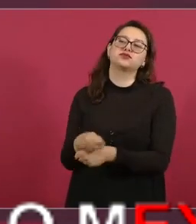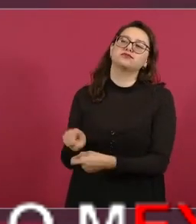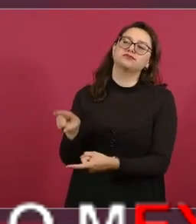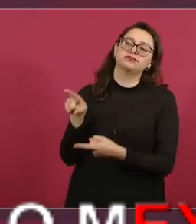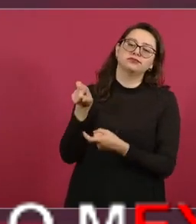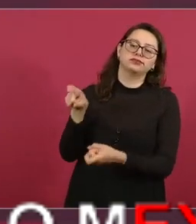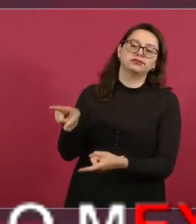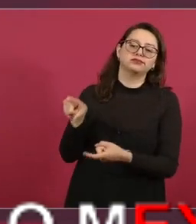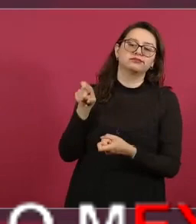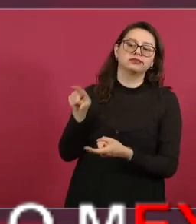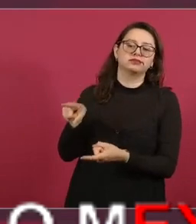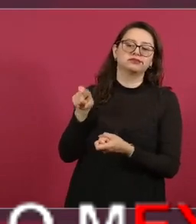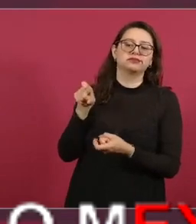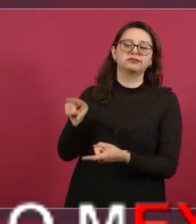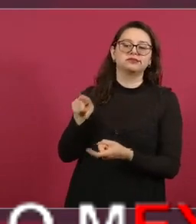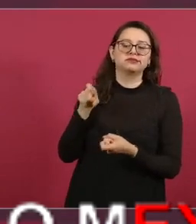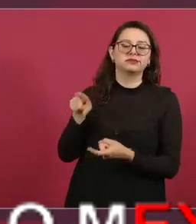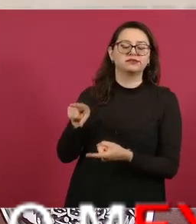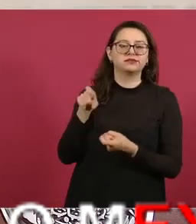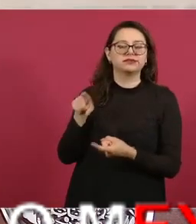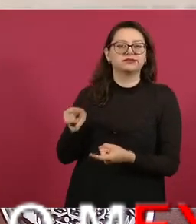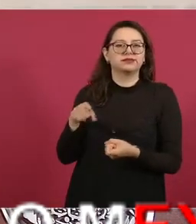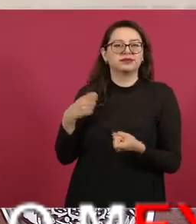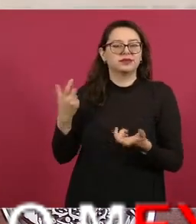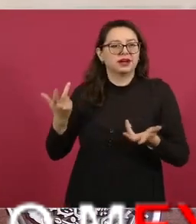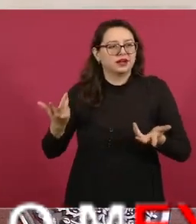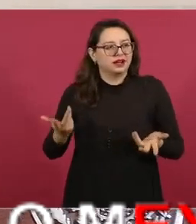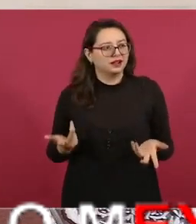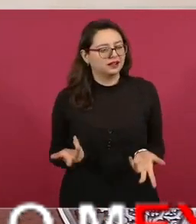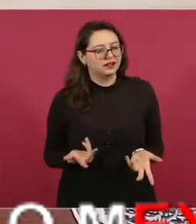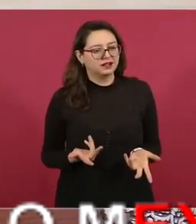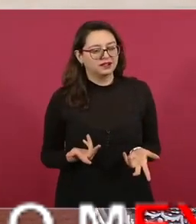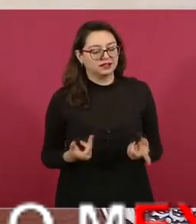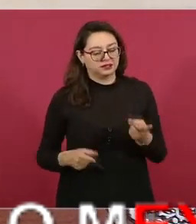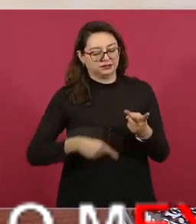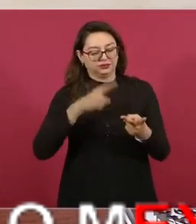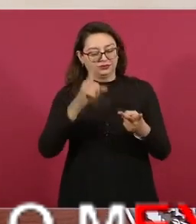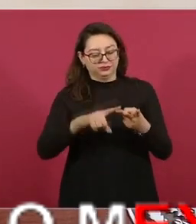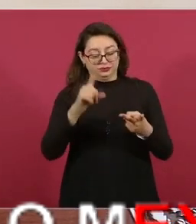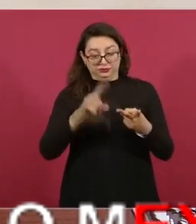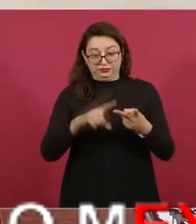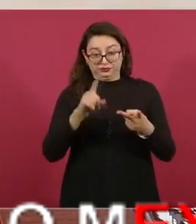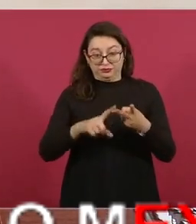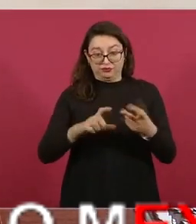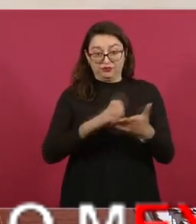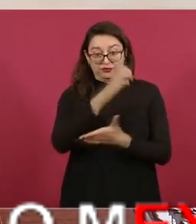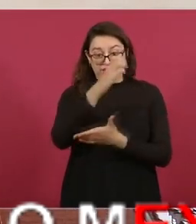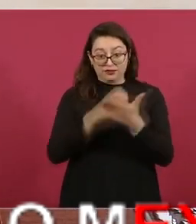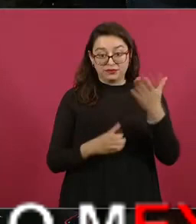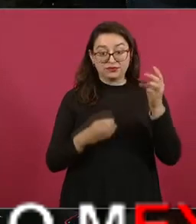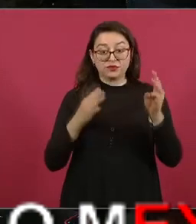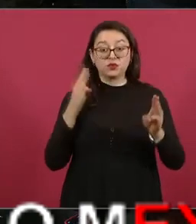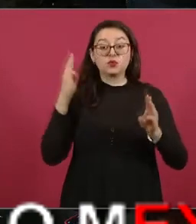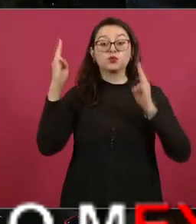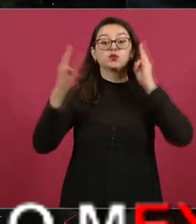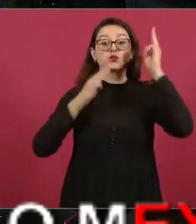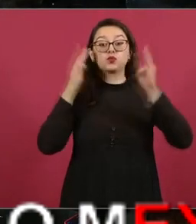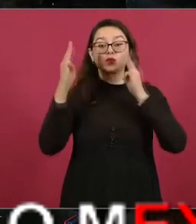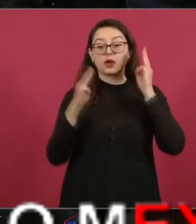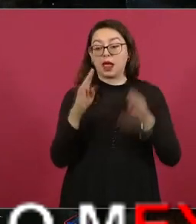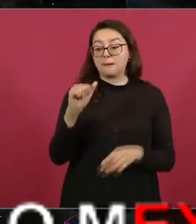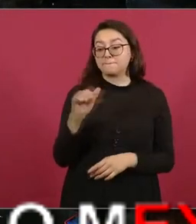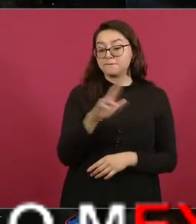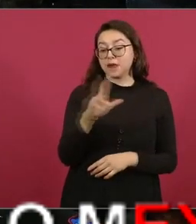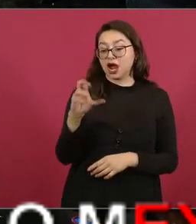y este otro el museo del barroco lo mismo